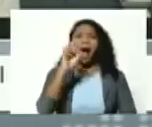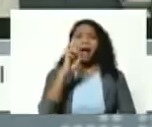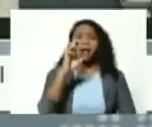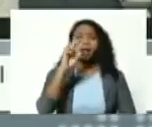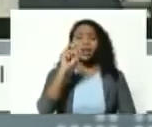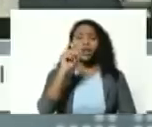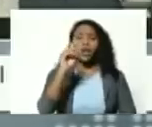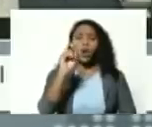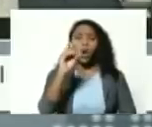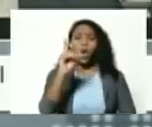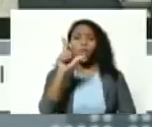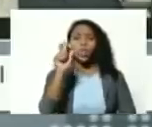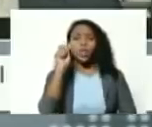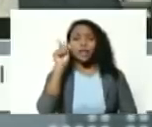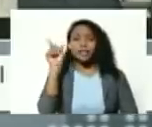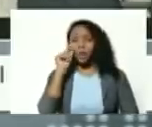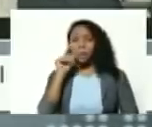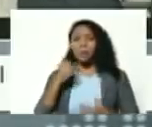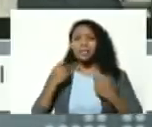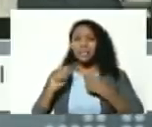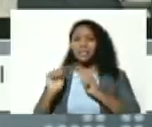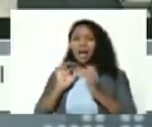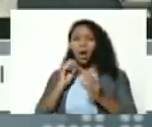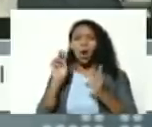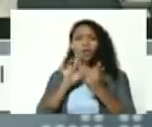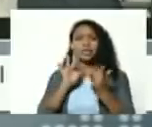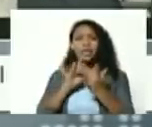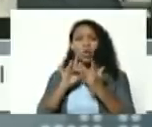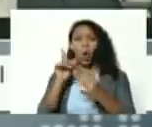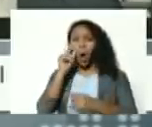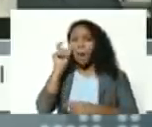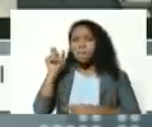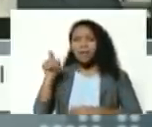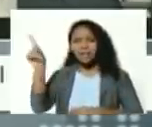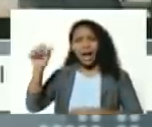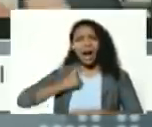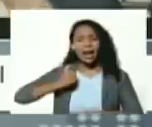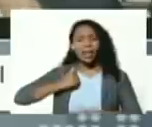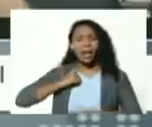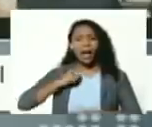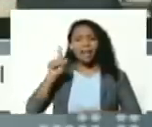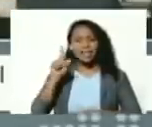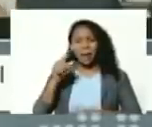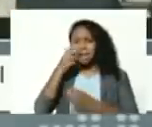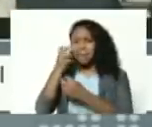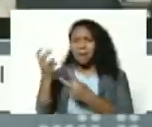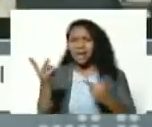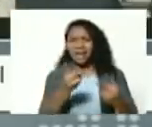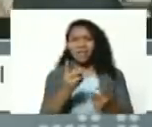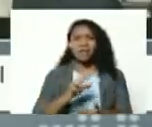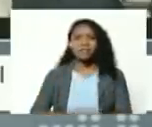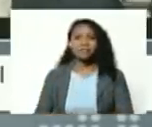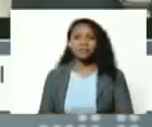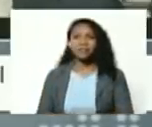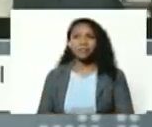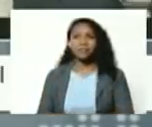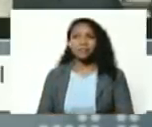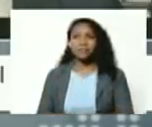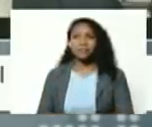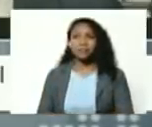vamos a tratar de hacer tratar de hacer la conexión con Arnold adelante adelante Arnold bienvenido ¿me escuchas?